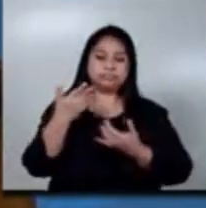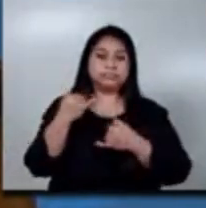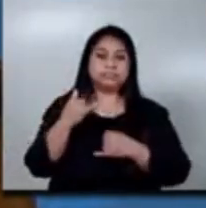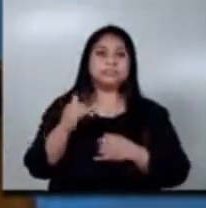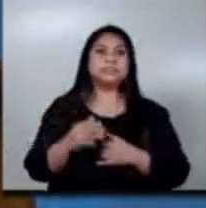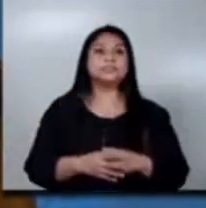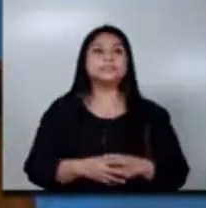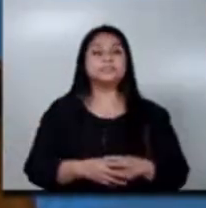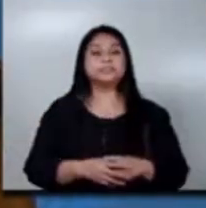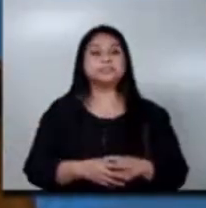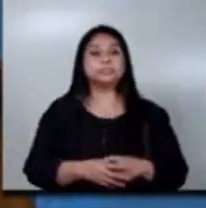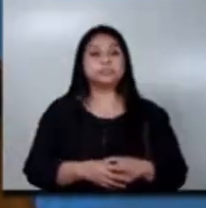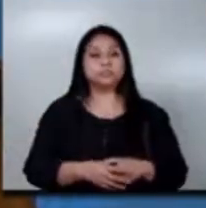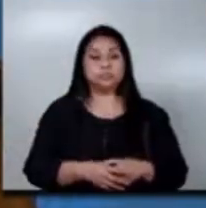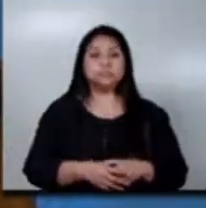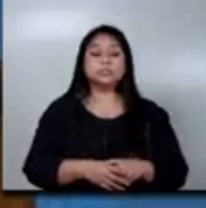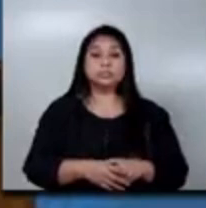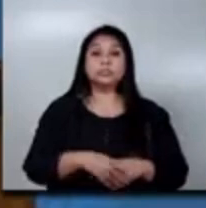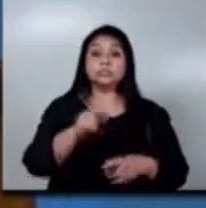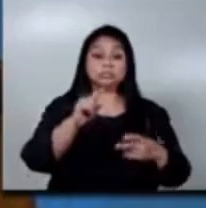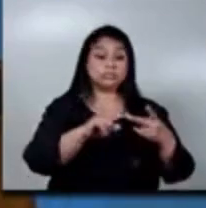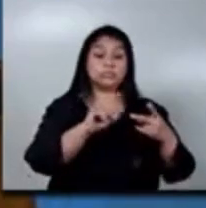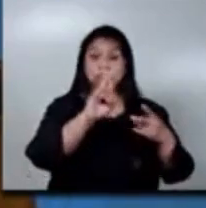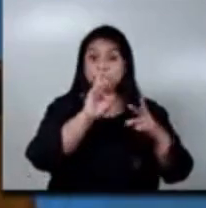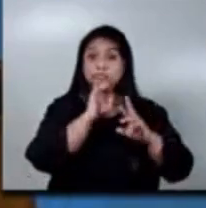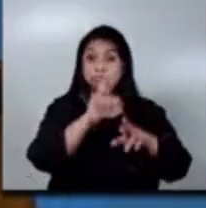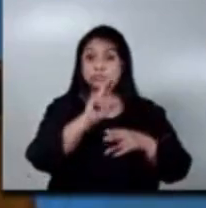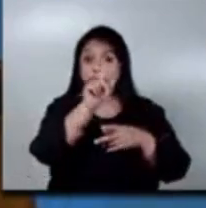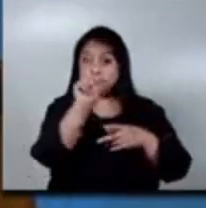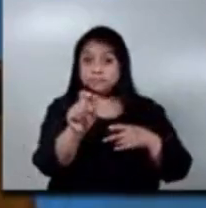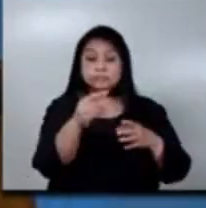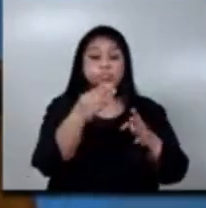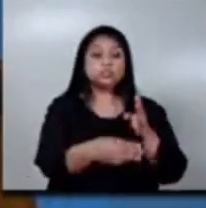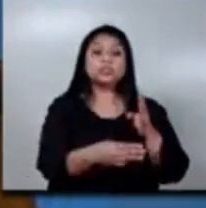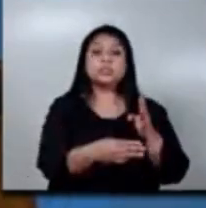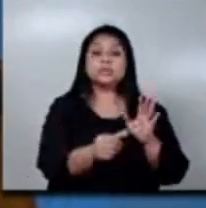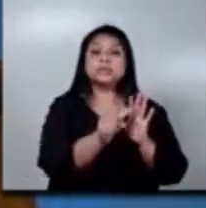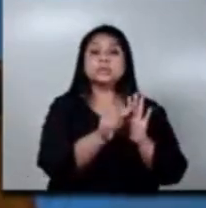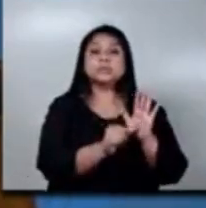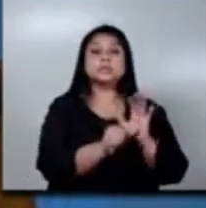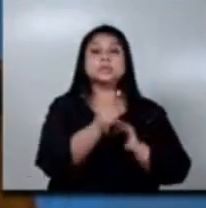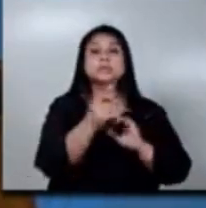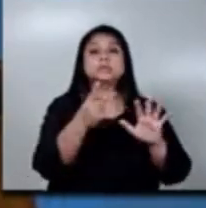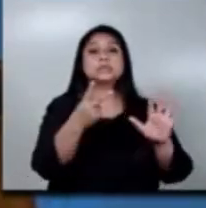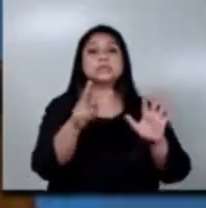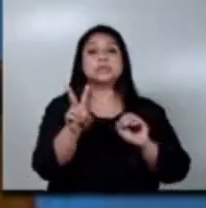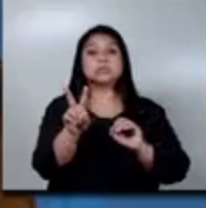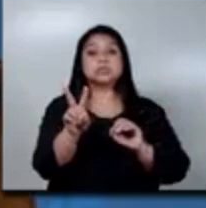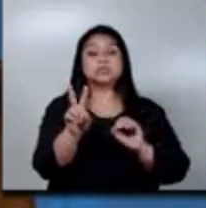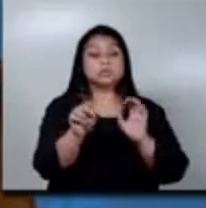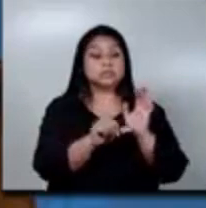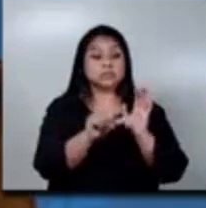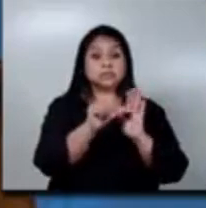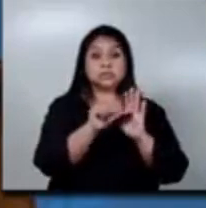hacía era acerca de las sanciones, ¿verdad? Que estas son las que están reguladas en el artículo 272 del Código de Trabajo para el